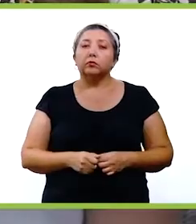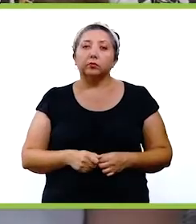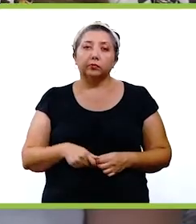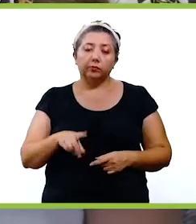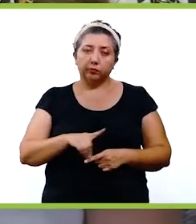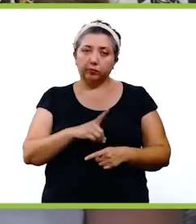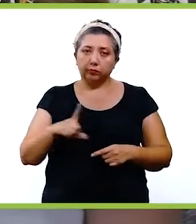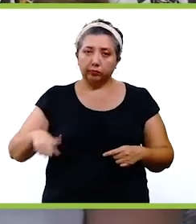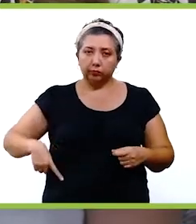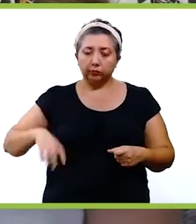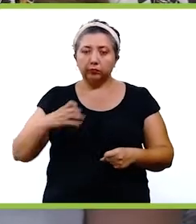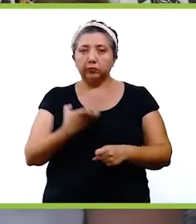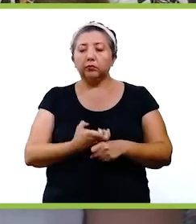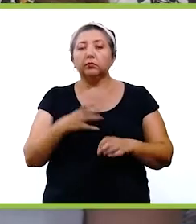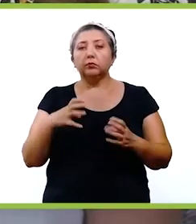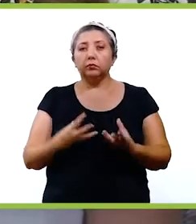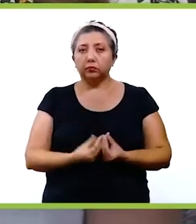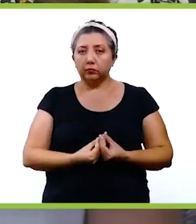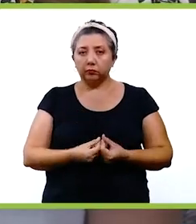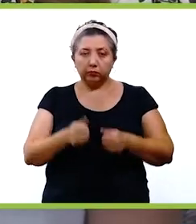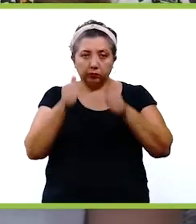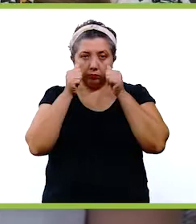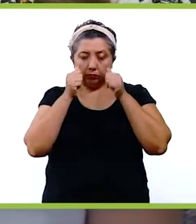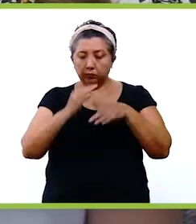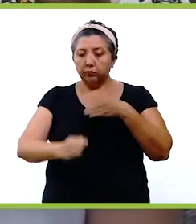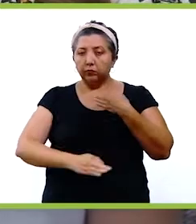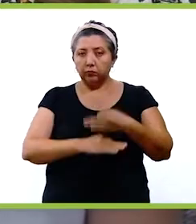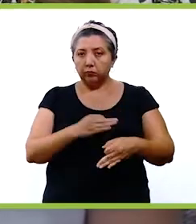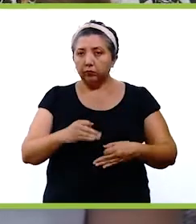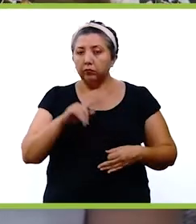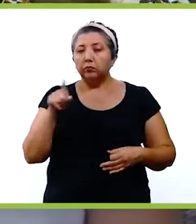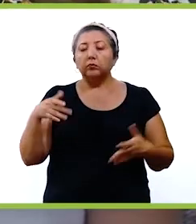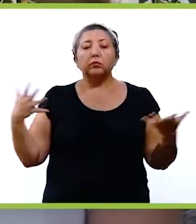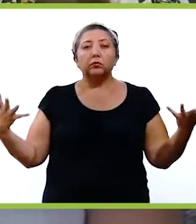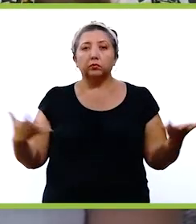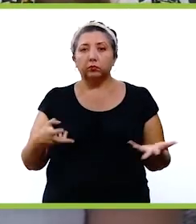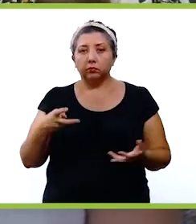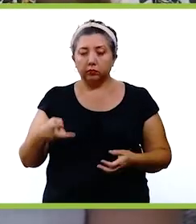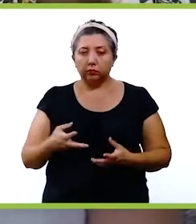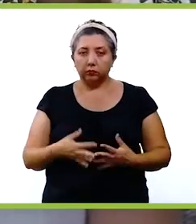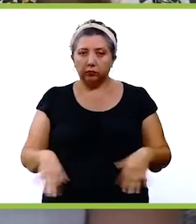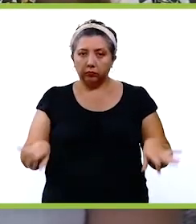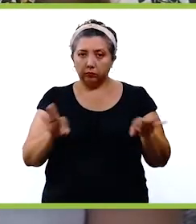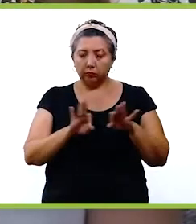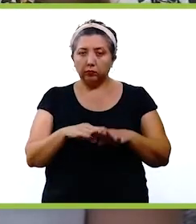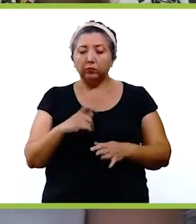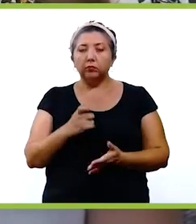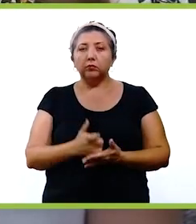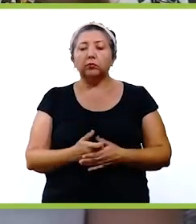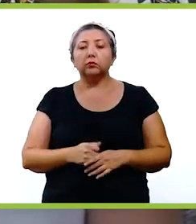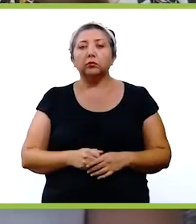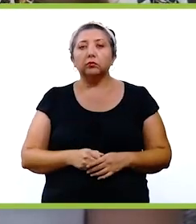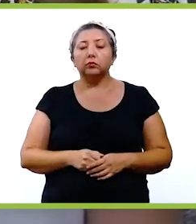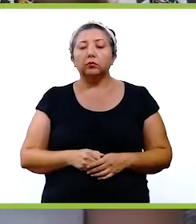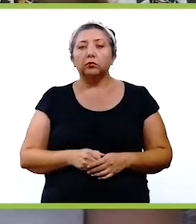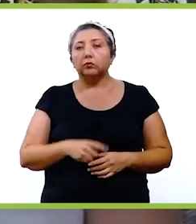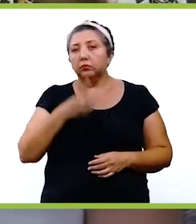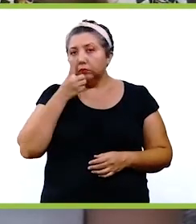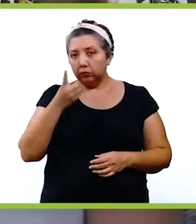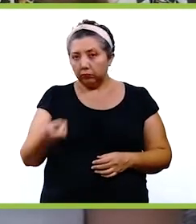bueno, desde el gobierno del estado vamos a estar muy pendientes de todo lo que nos corresponde hacer para que esta importante inversión, que es